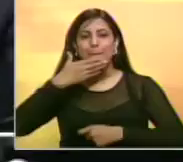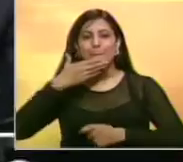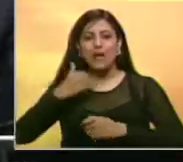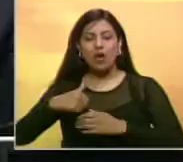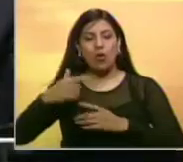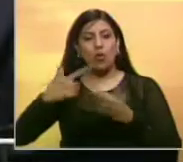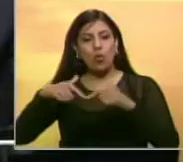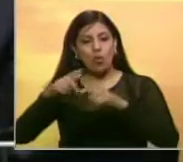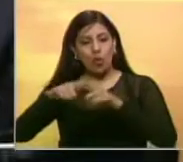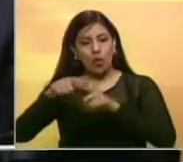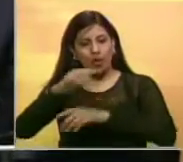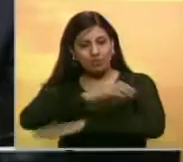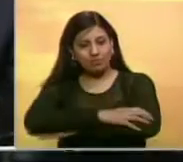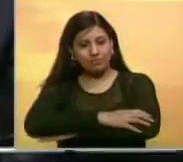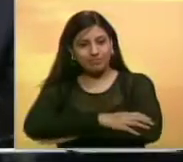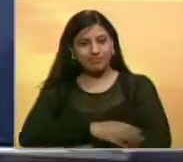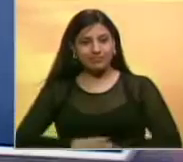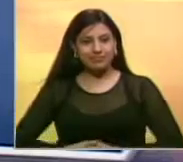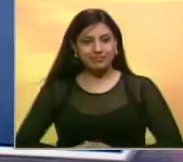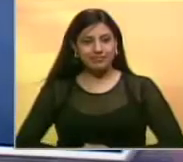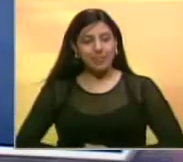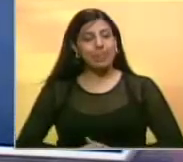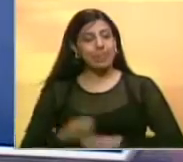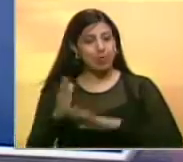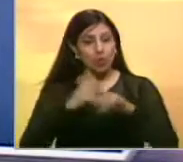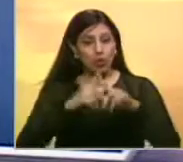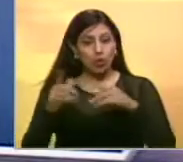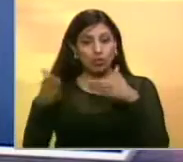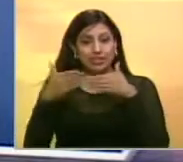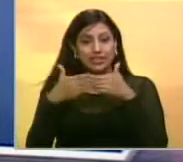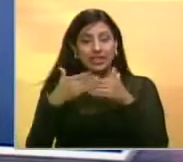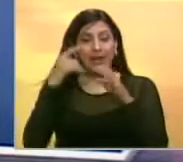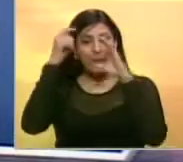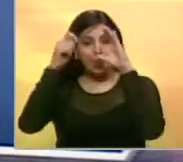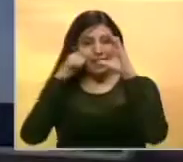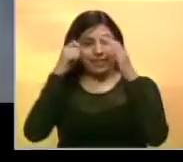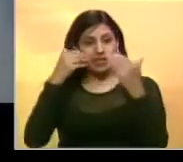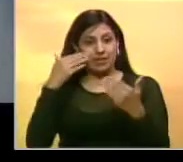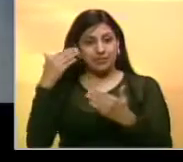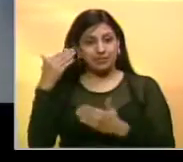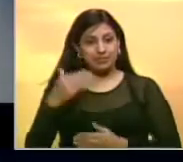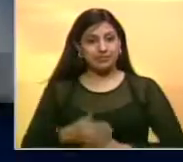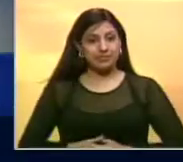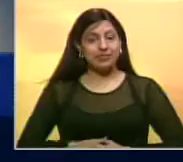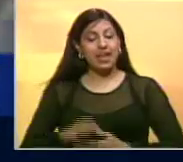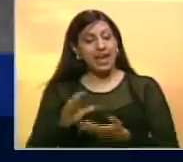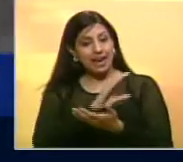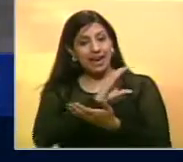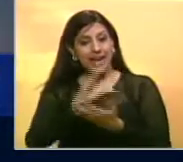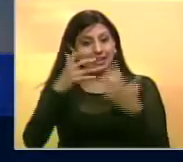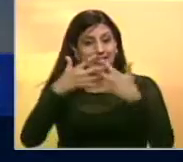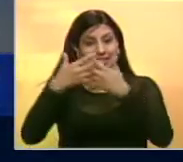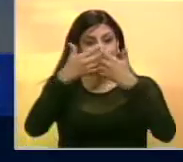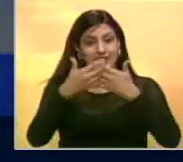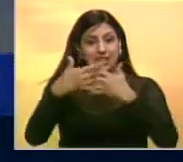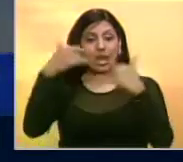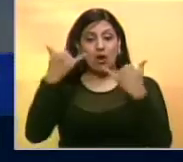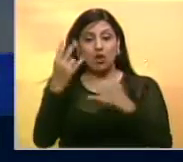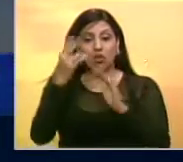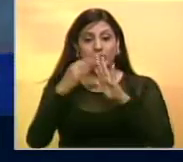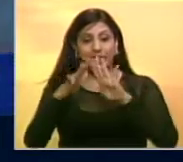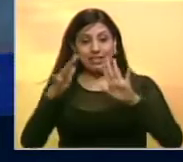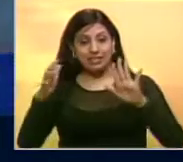alzarse con las estatuillas más preciadas y cerramos con el estreno del nuevo video de Taylor Swift La cantante estadounidense recibió el